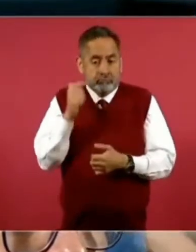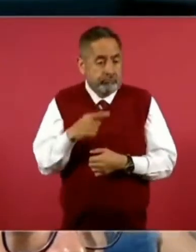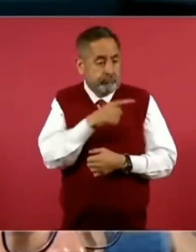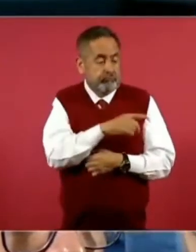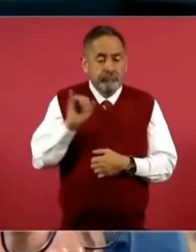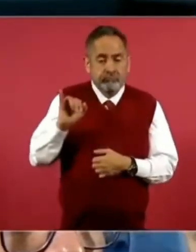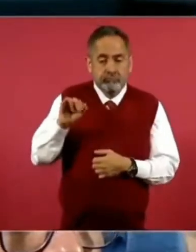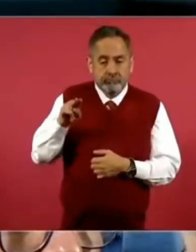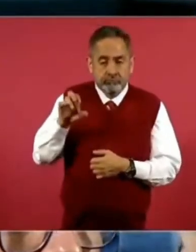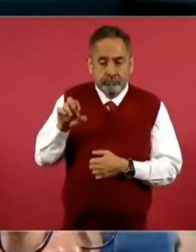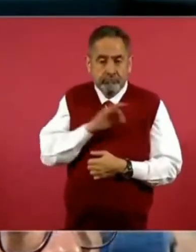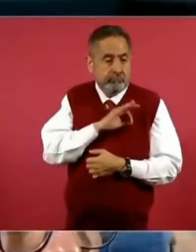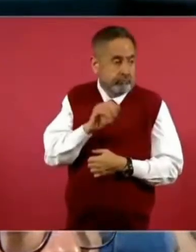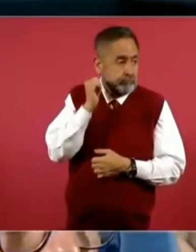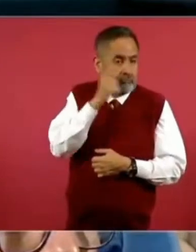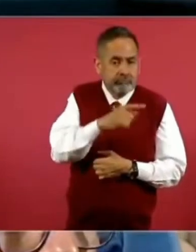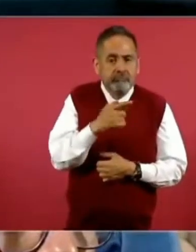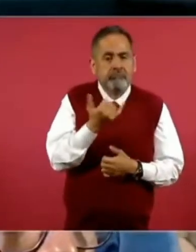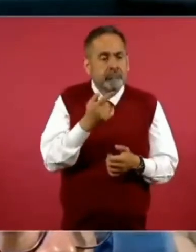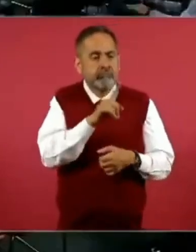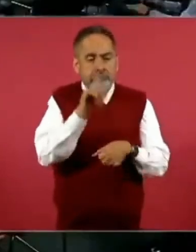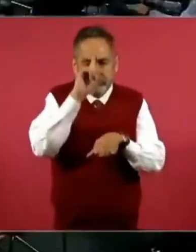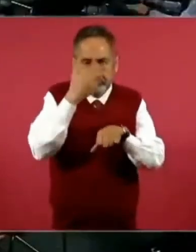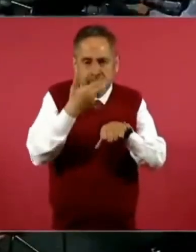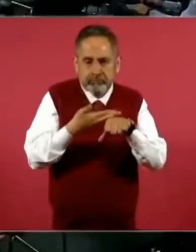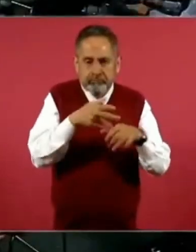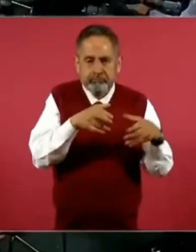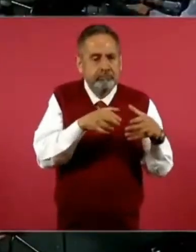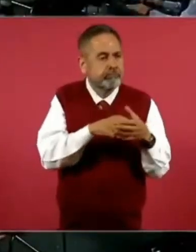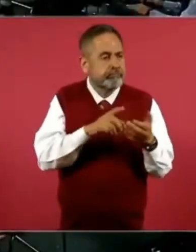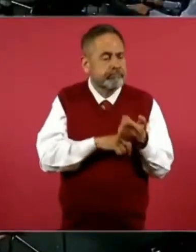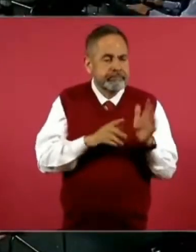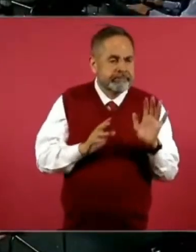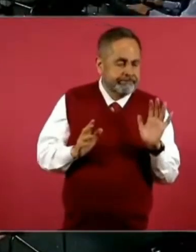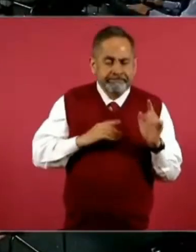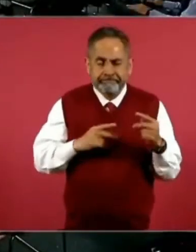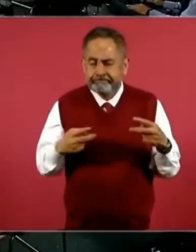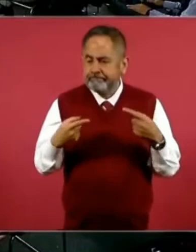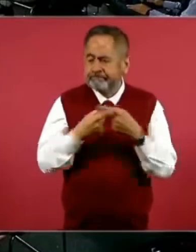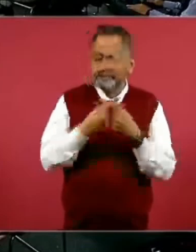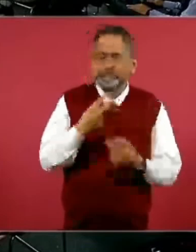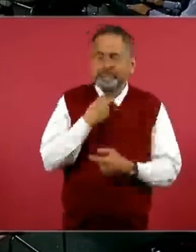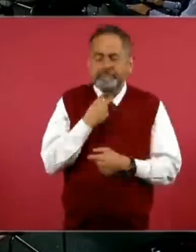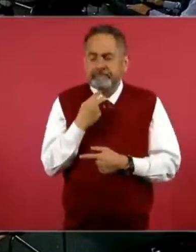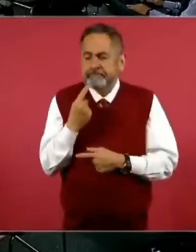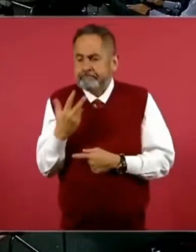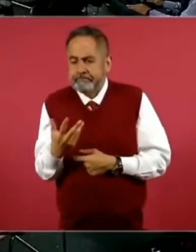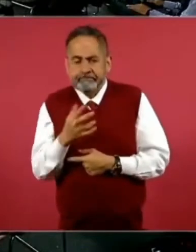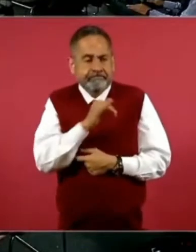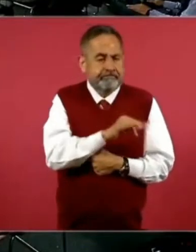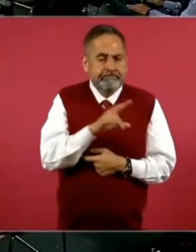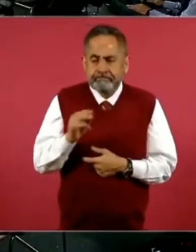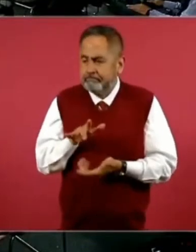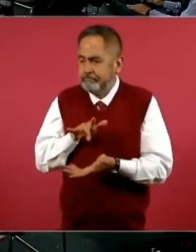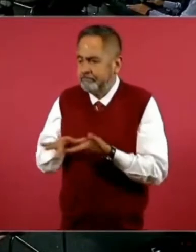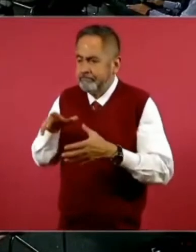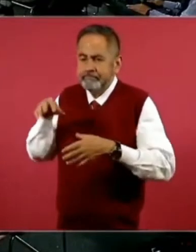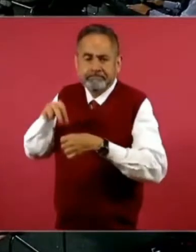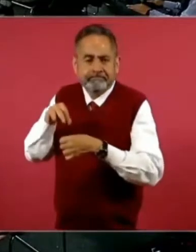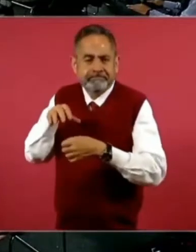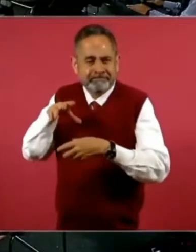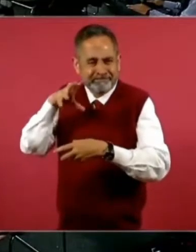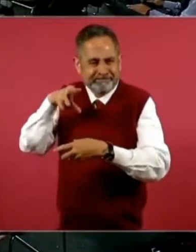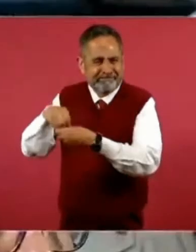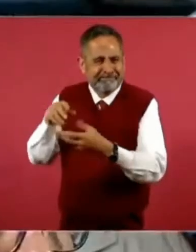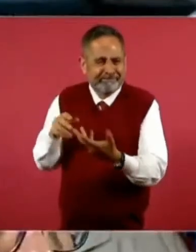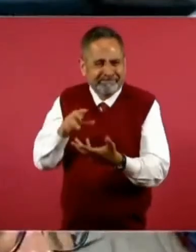INE y algunos consejeros pudieran estar encontrados en argumentos para saber cómo se va a hacer la asignación de